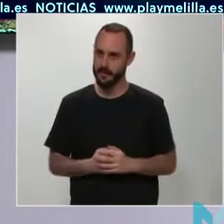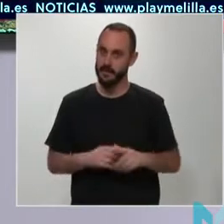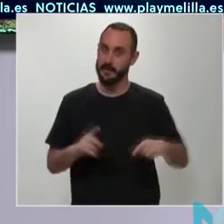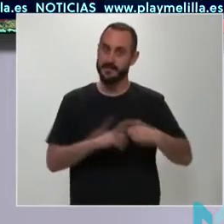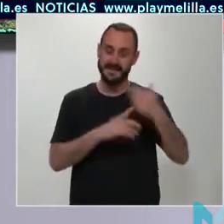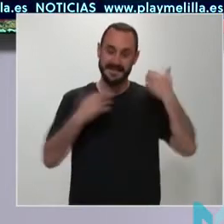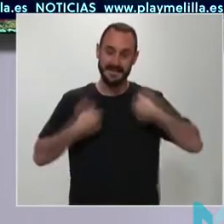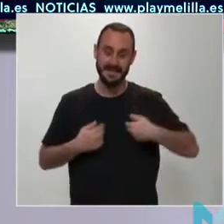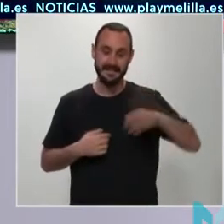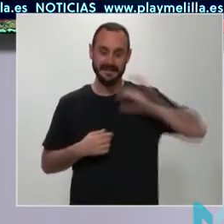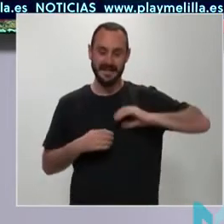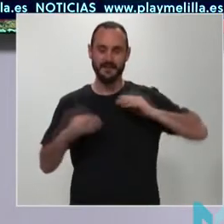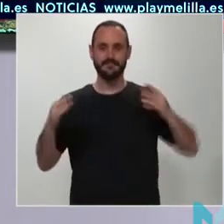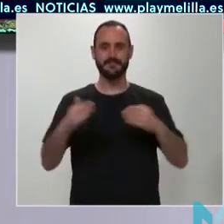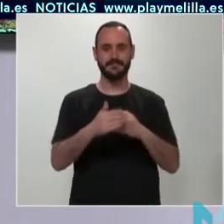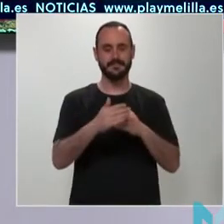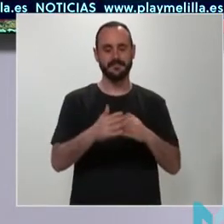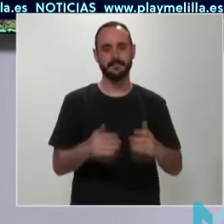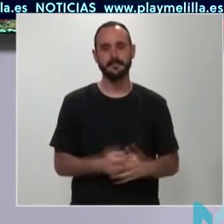congelación de los salarios.